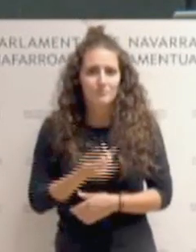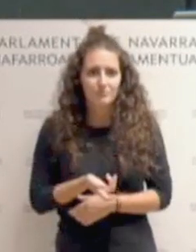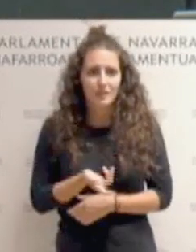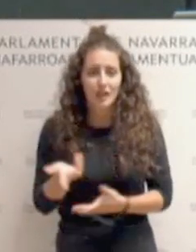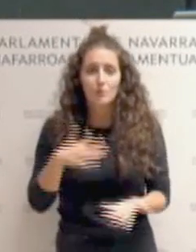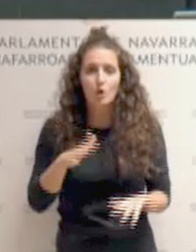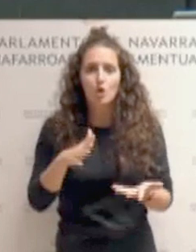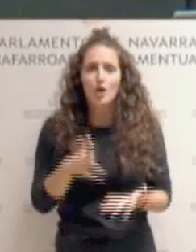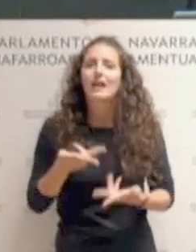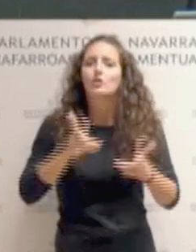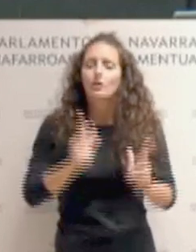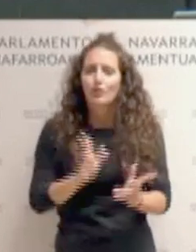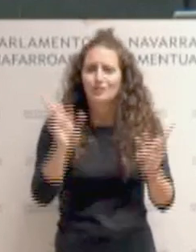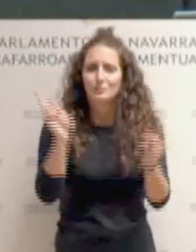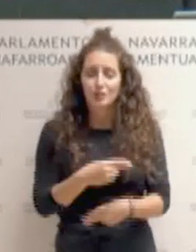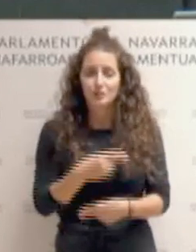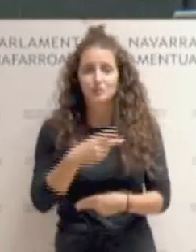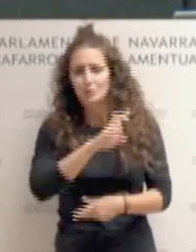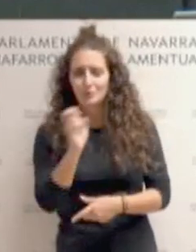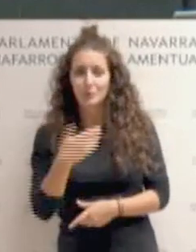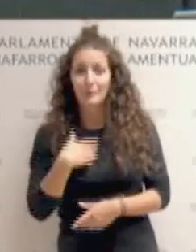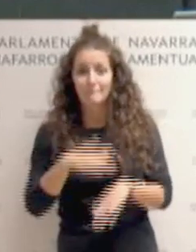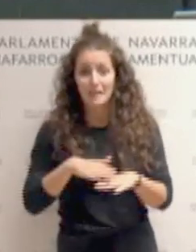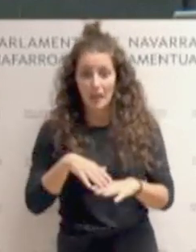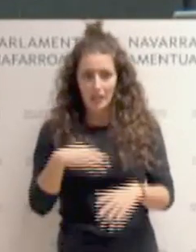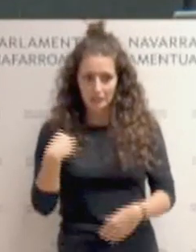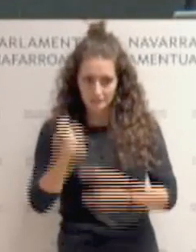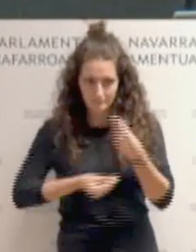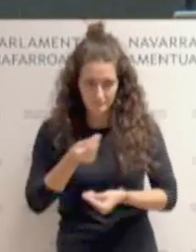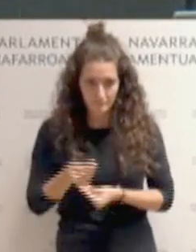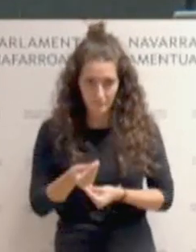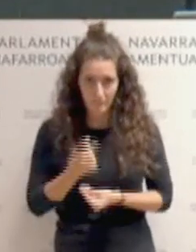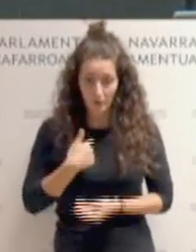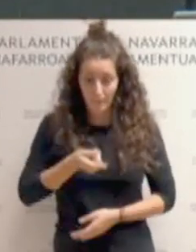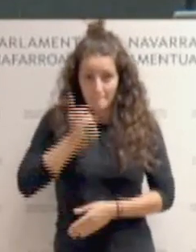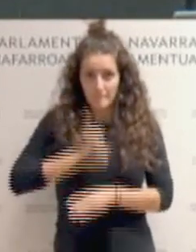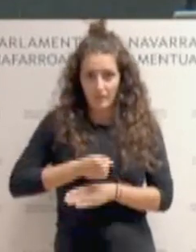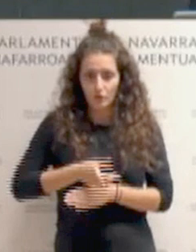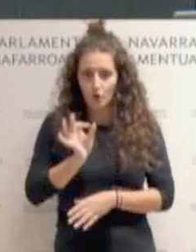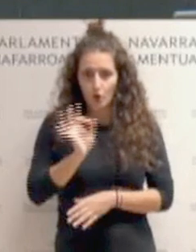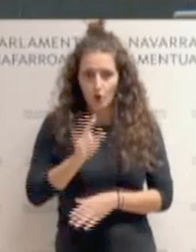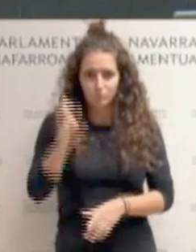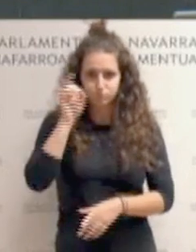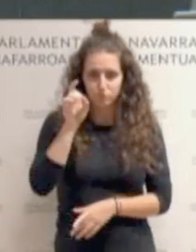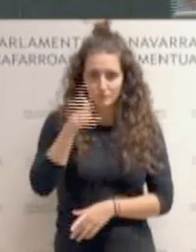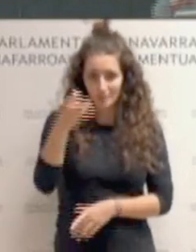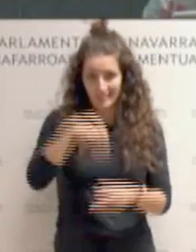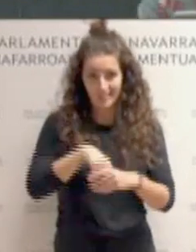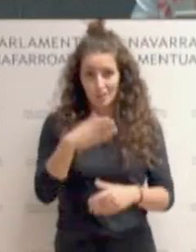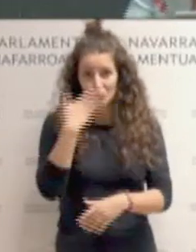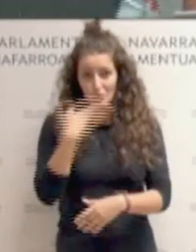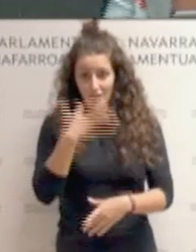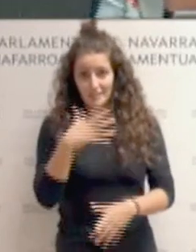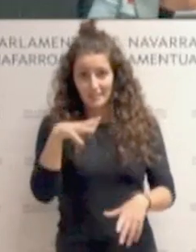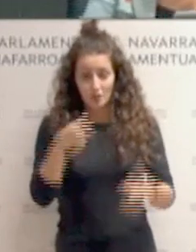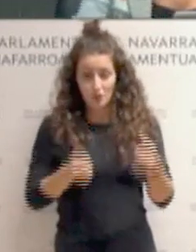revocación de las autorizaciones para ejercer como director o profesor en esas escuelas de conductores, la